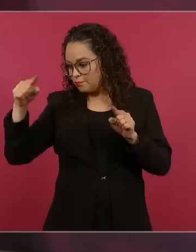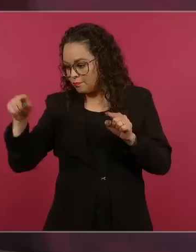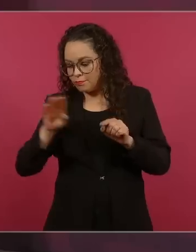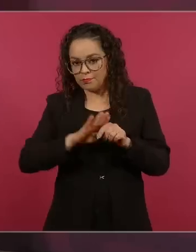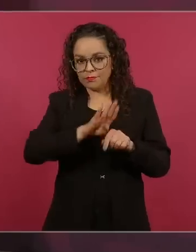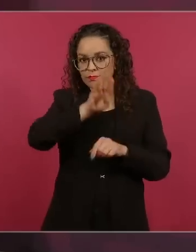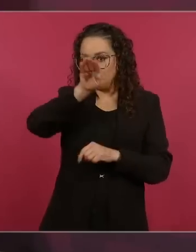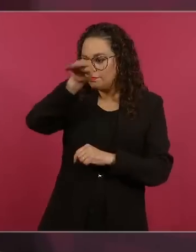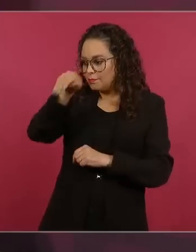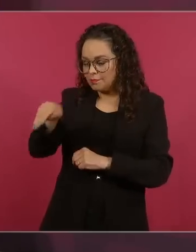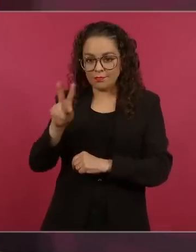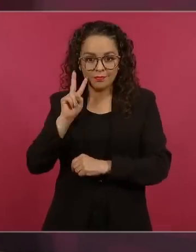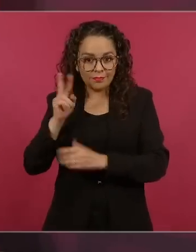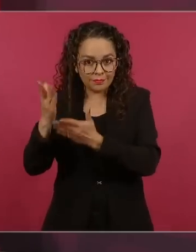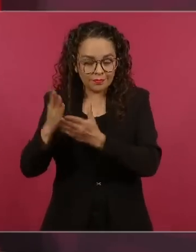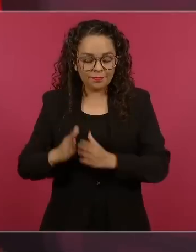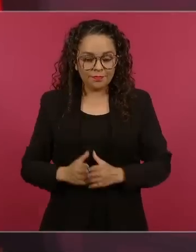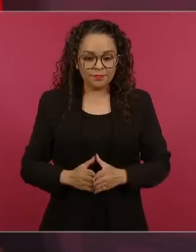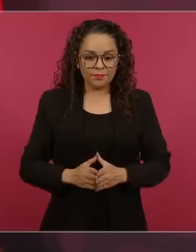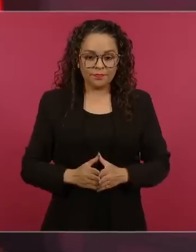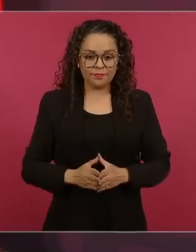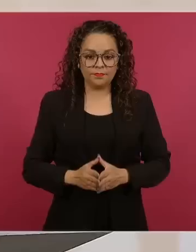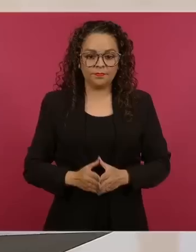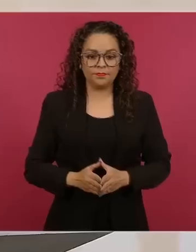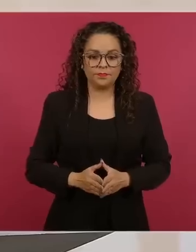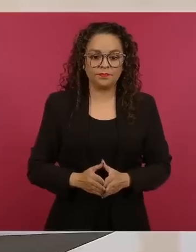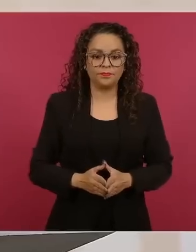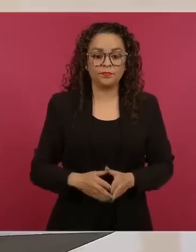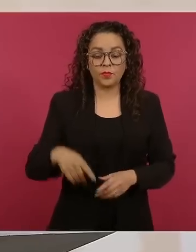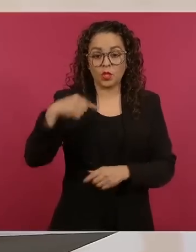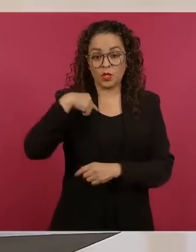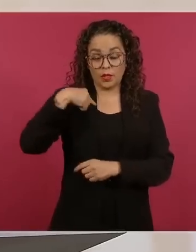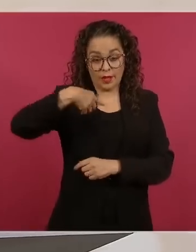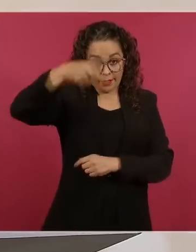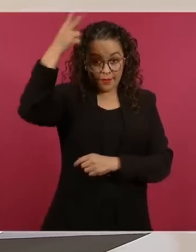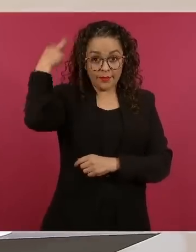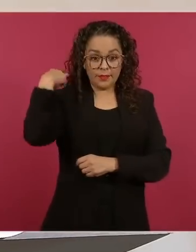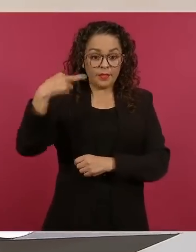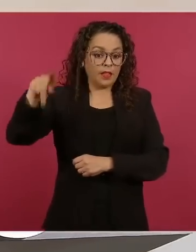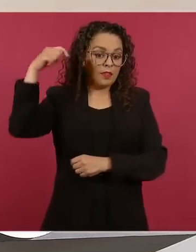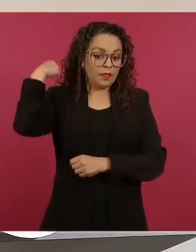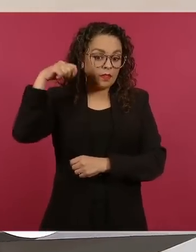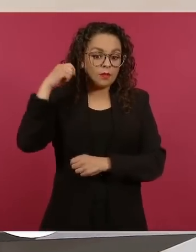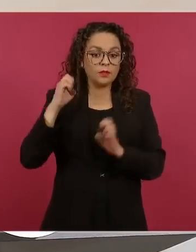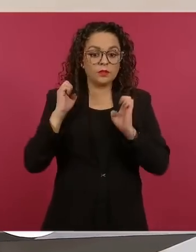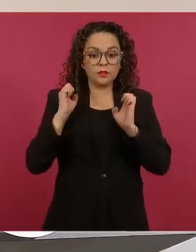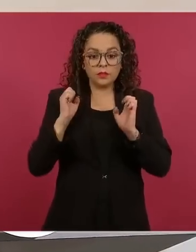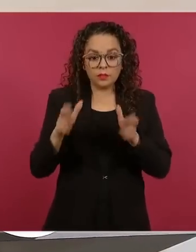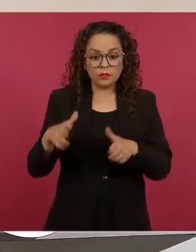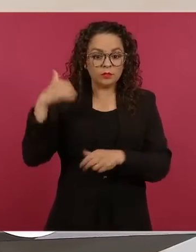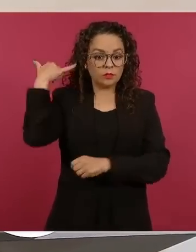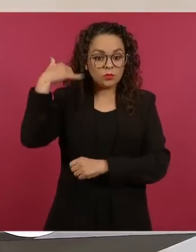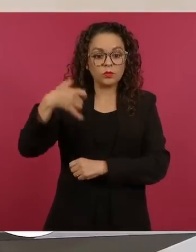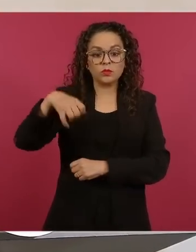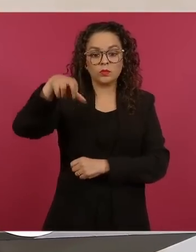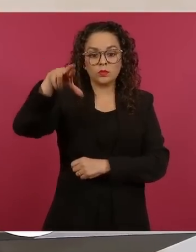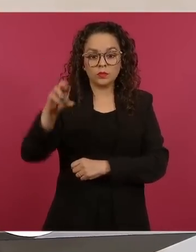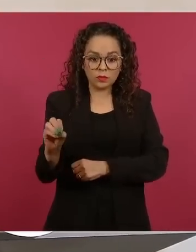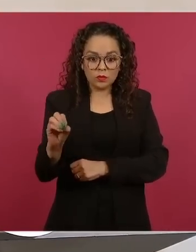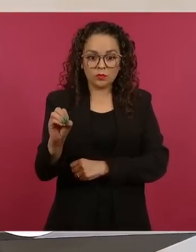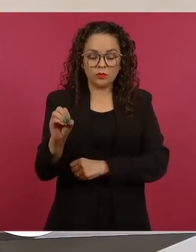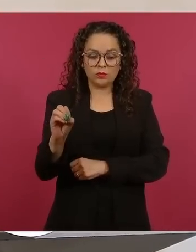Tabasco, Chiapas, Campeche, Yucatán, Quintana Roo, Tren Maya.